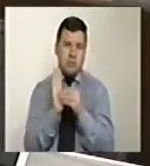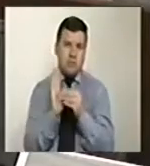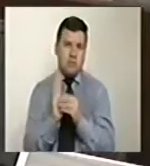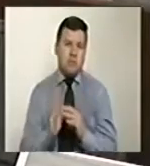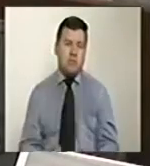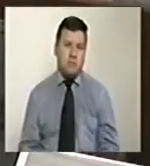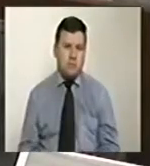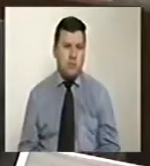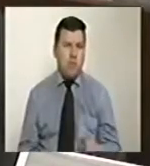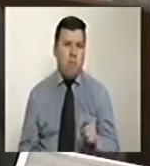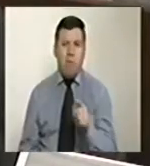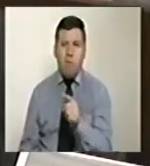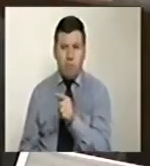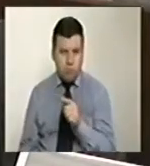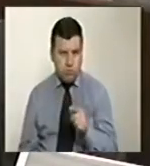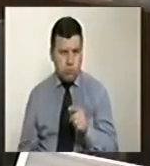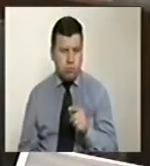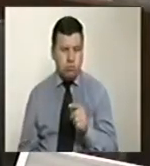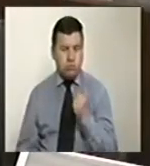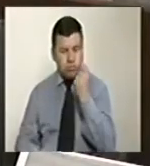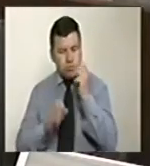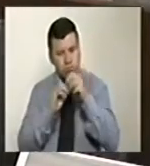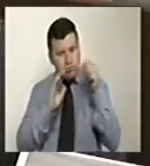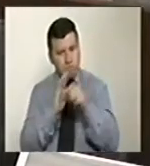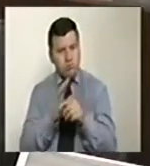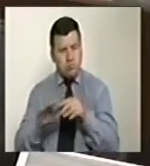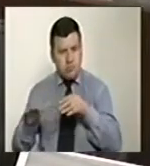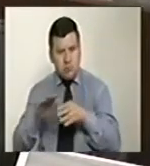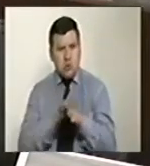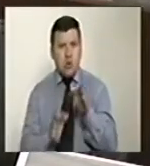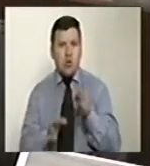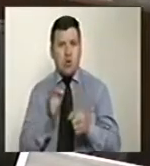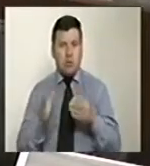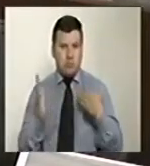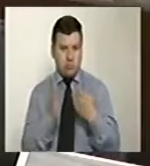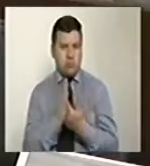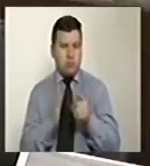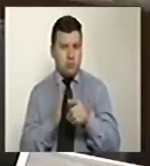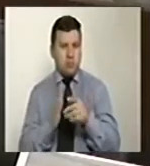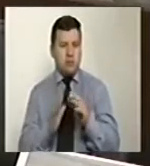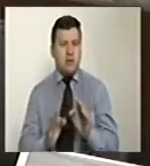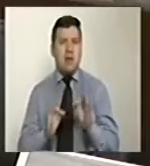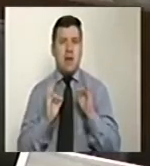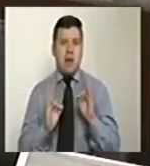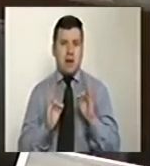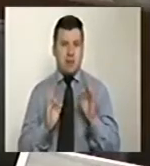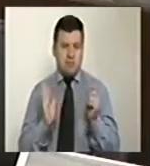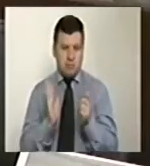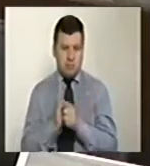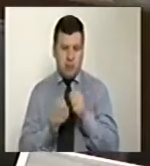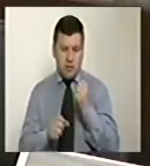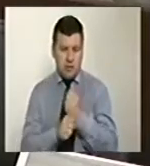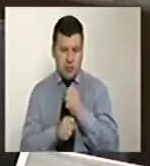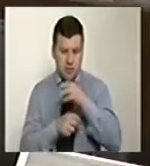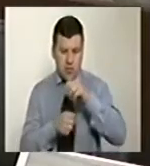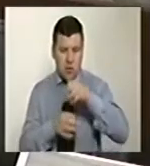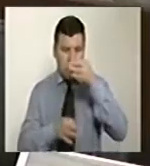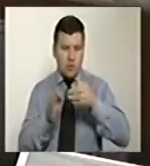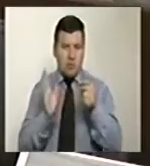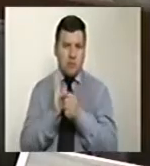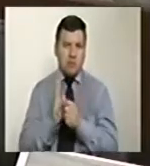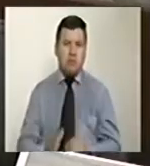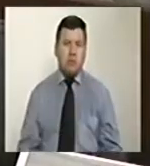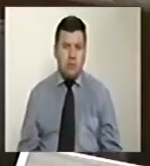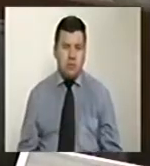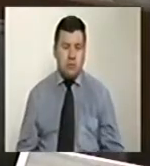este, como en otros casos, su complejidad no obedece al acceso a la justicia sino a la calidad de los operadores judiciales.